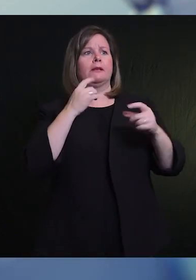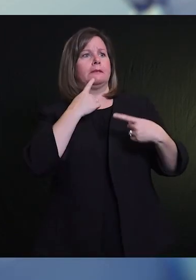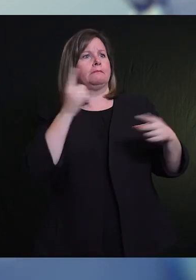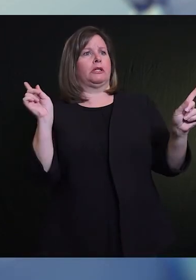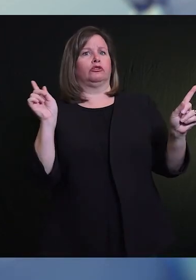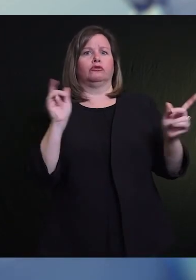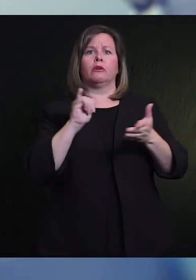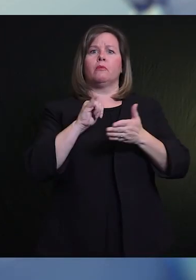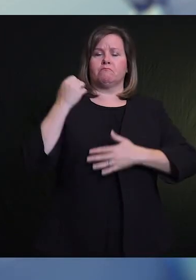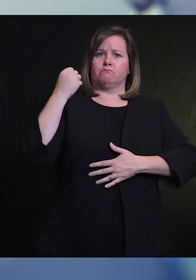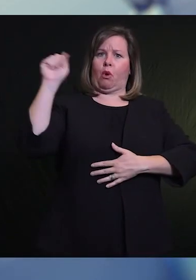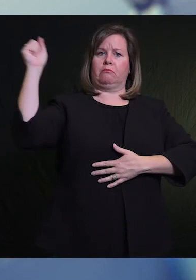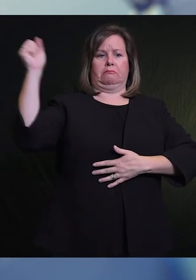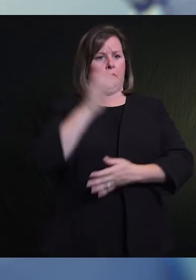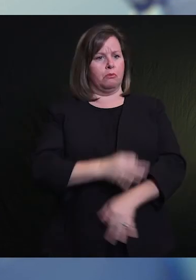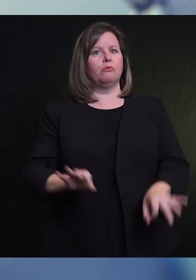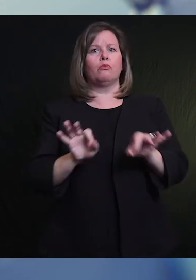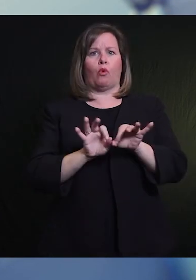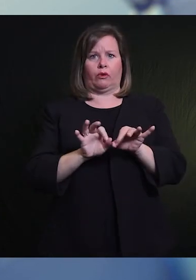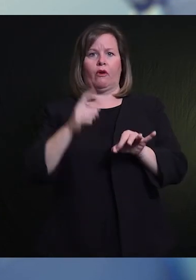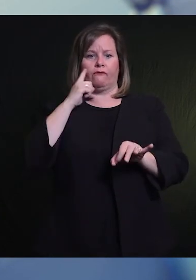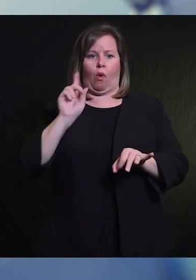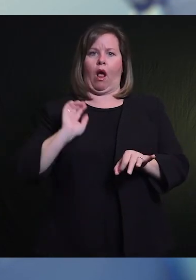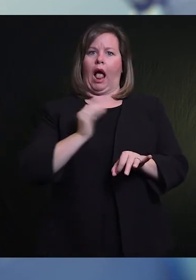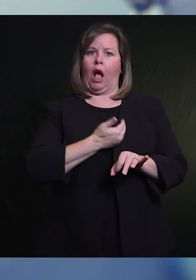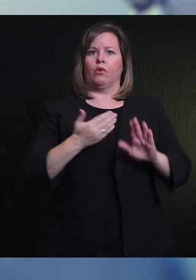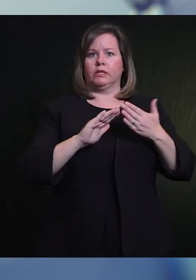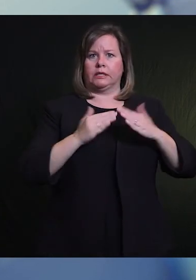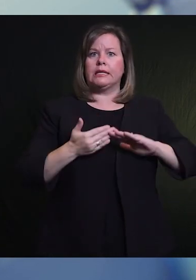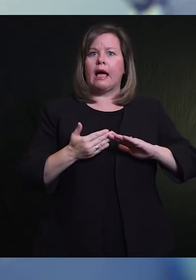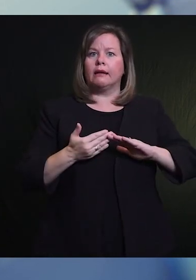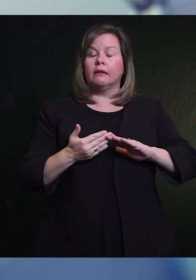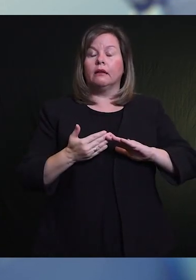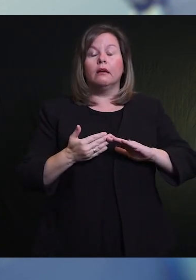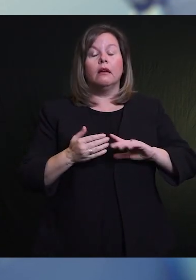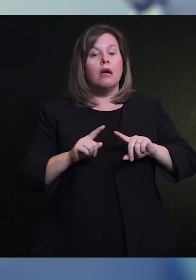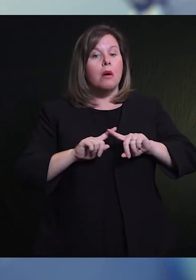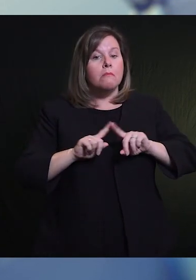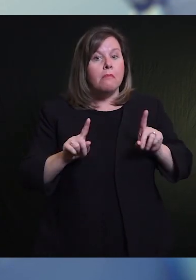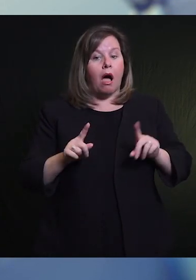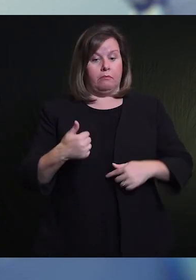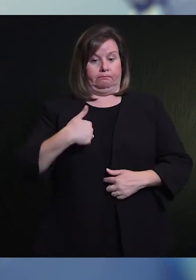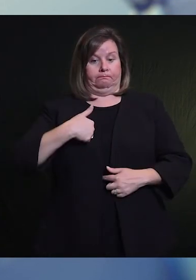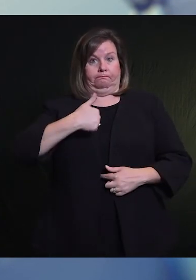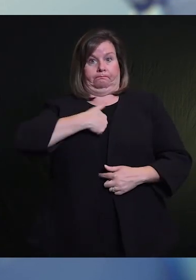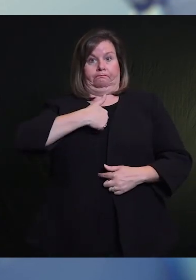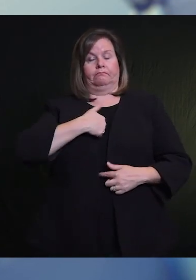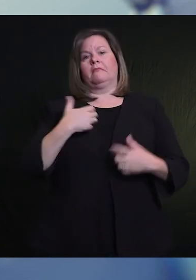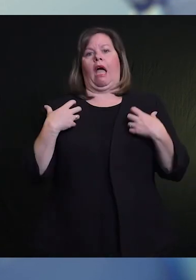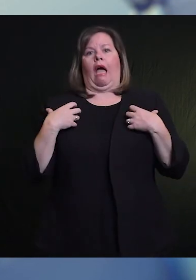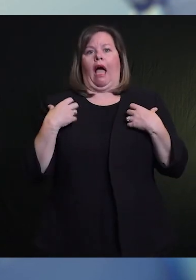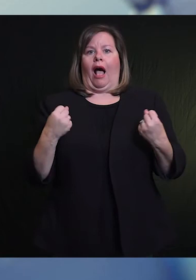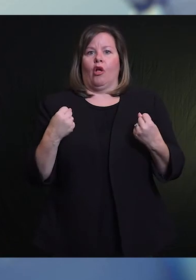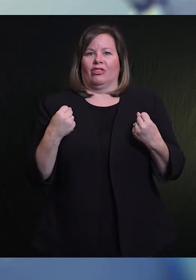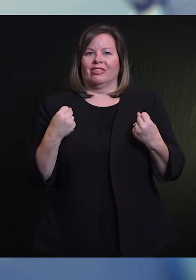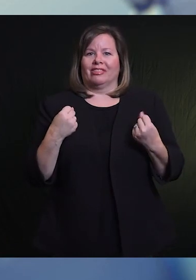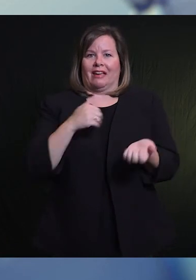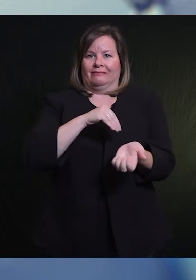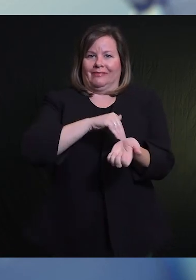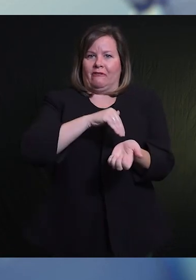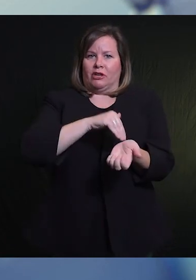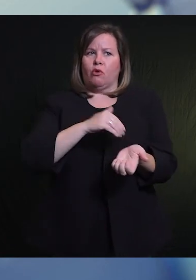decir que como funcionario de salud pública, me preocupa mucho la idea de que la gente se reúne de forma continua